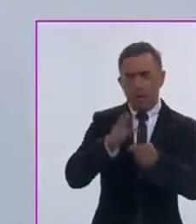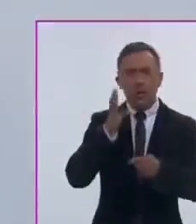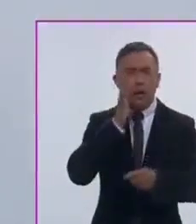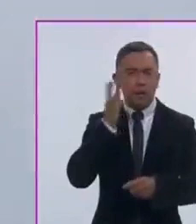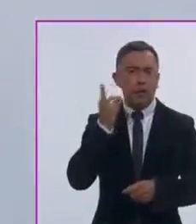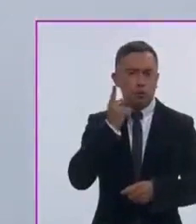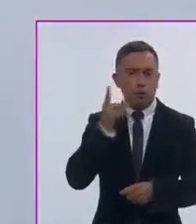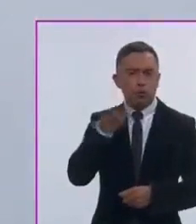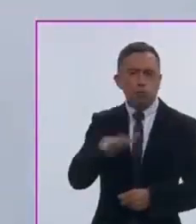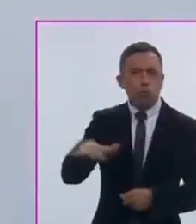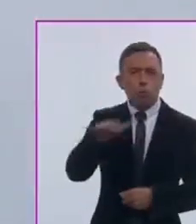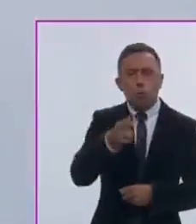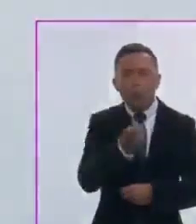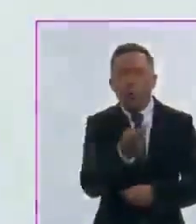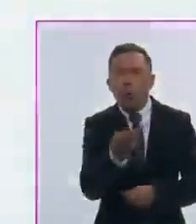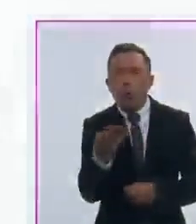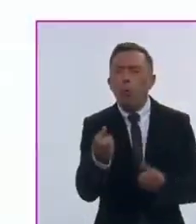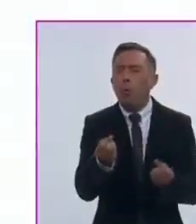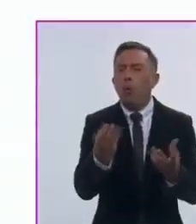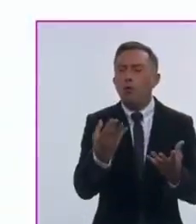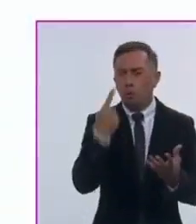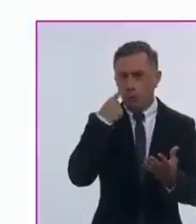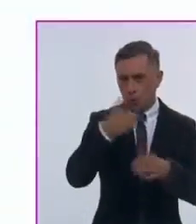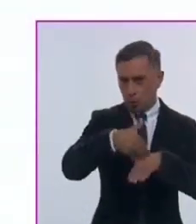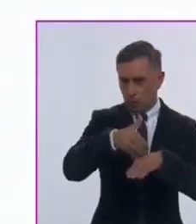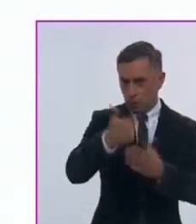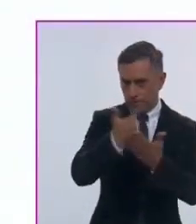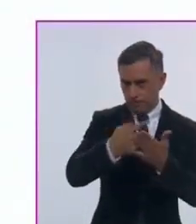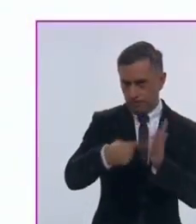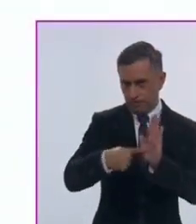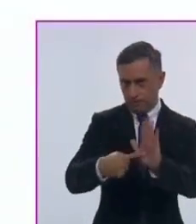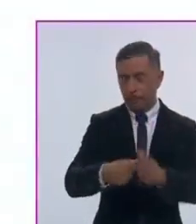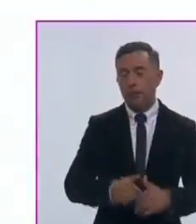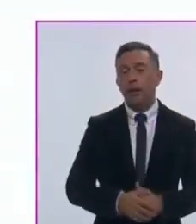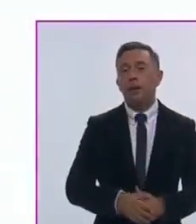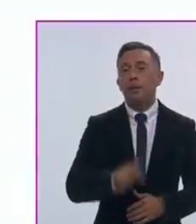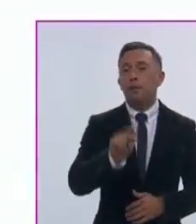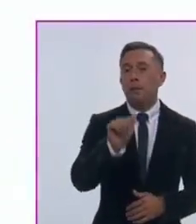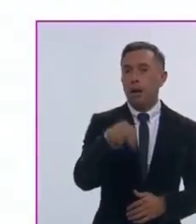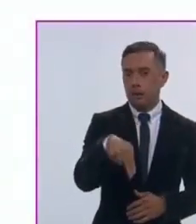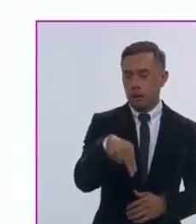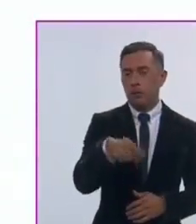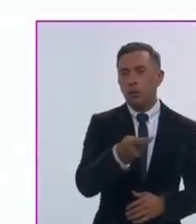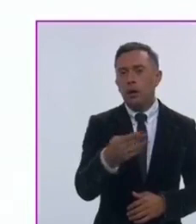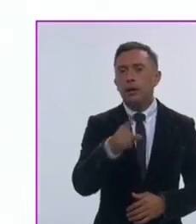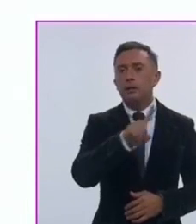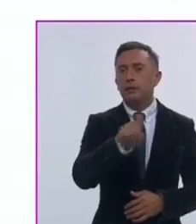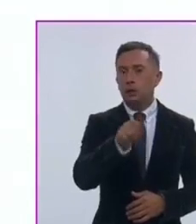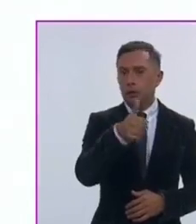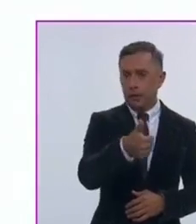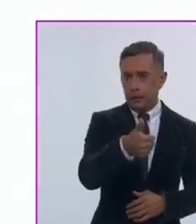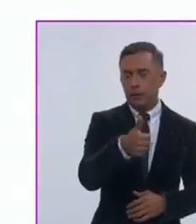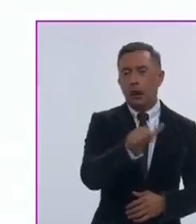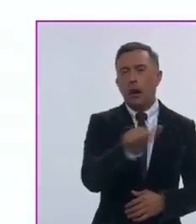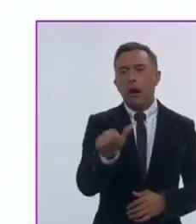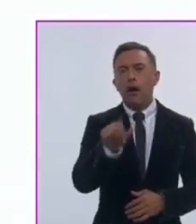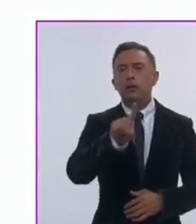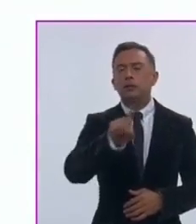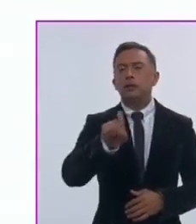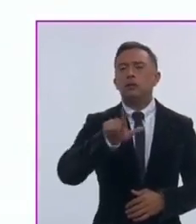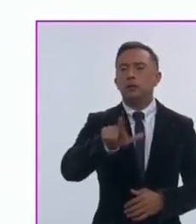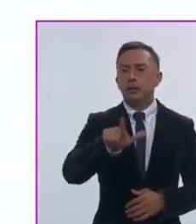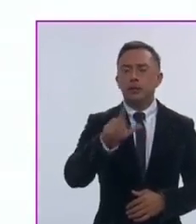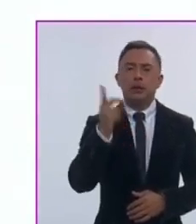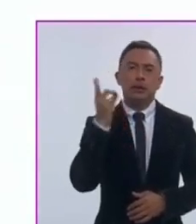los datos son los siguientes. Partido Acción Nacional, entre 106 y 117